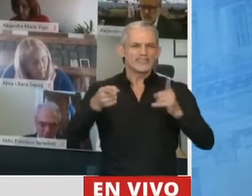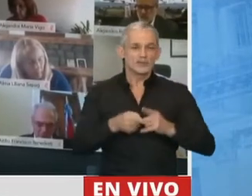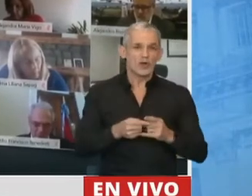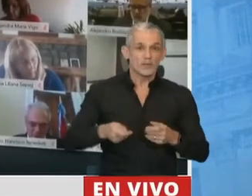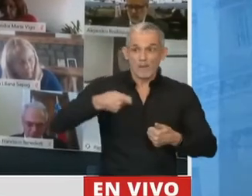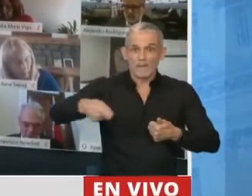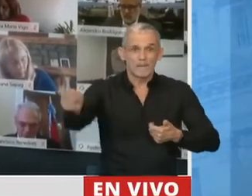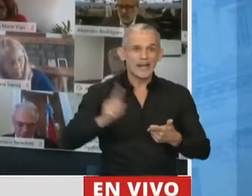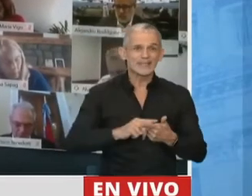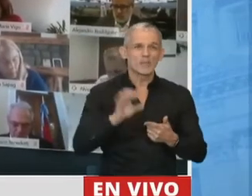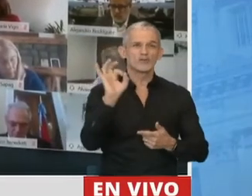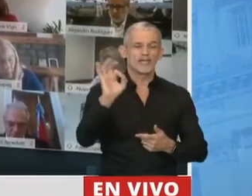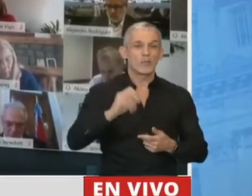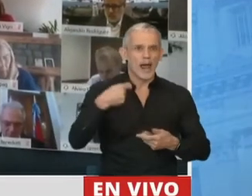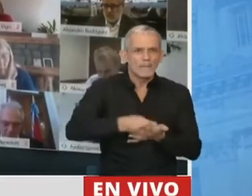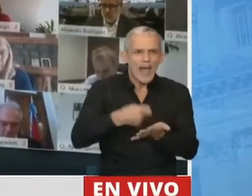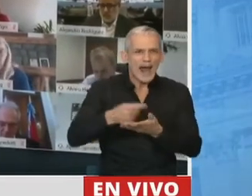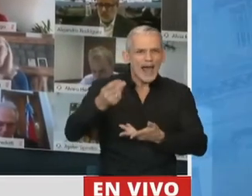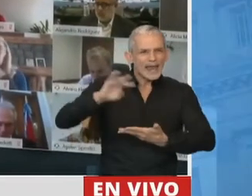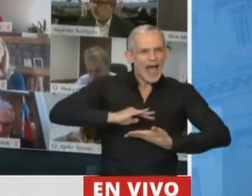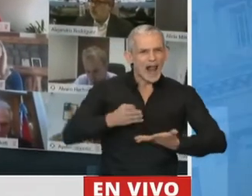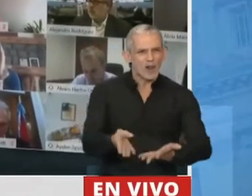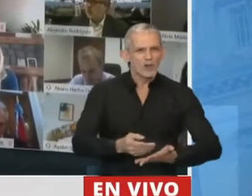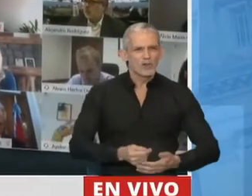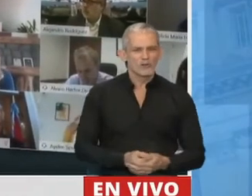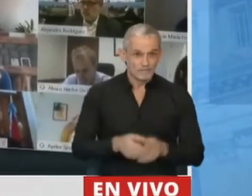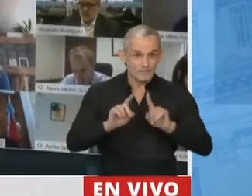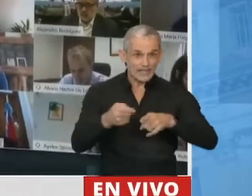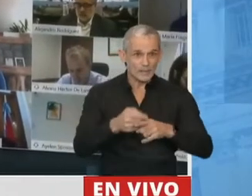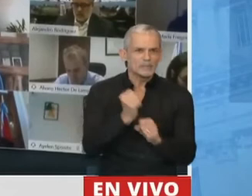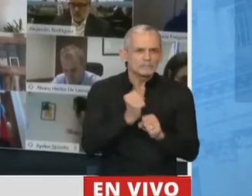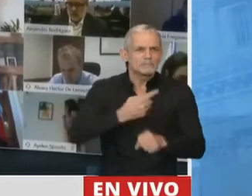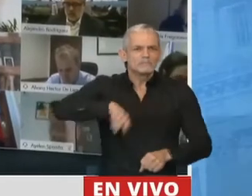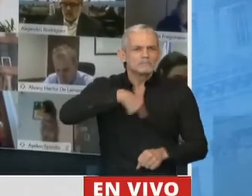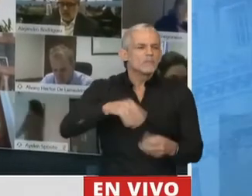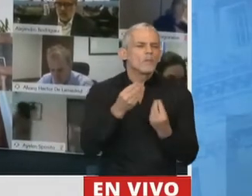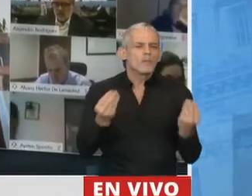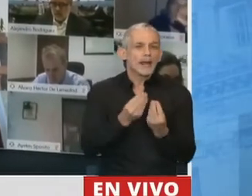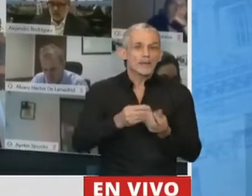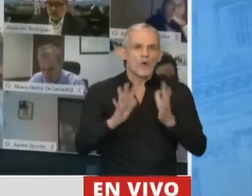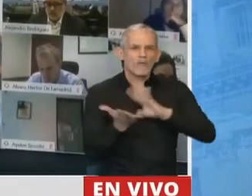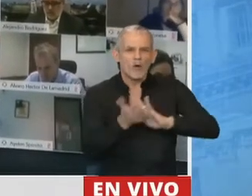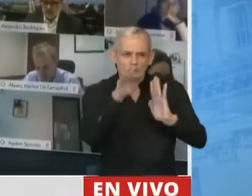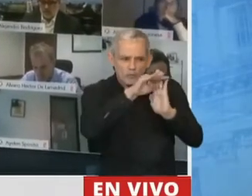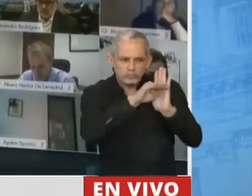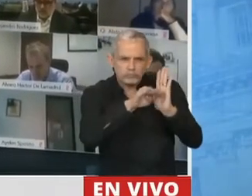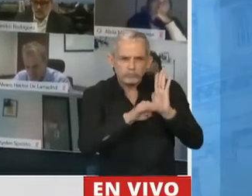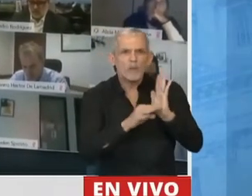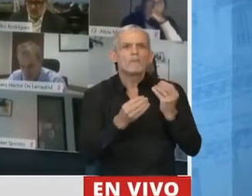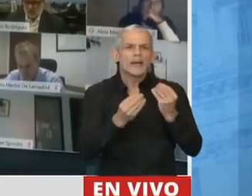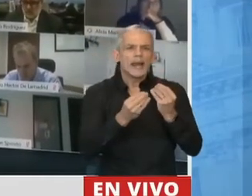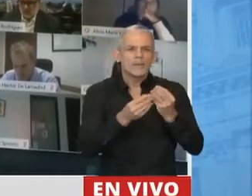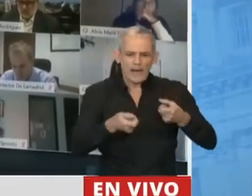cero para el pago de aguinaldo. Debemos trabajar, Presidente, en un régimen especial en la